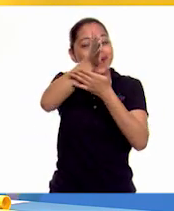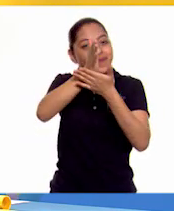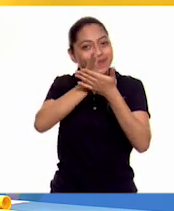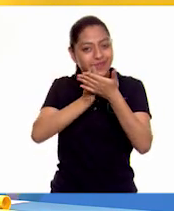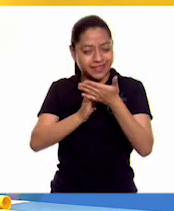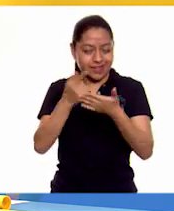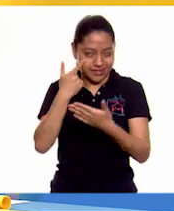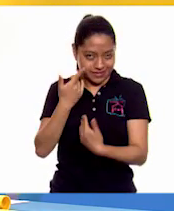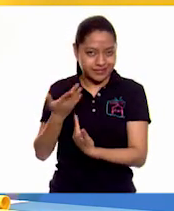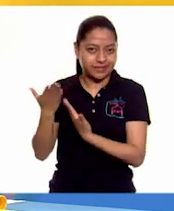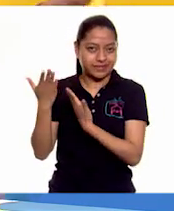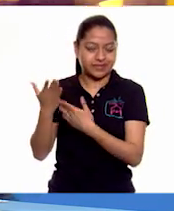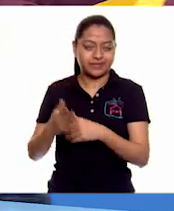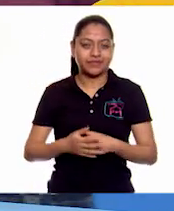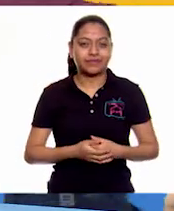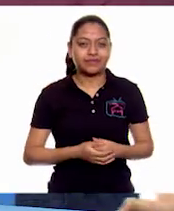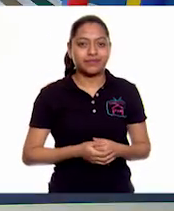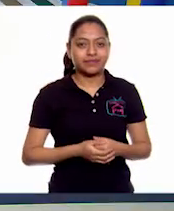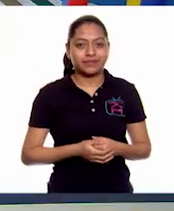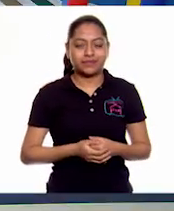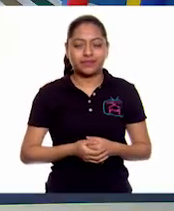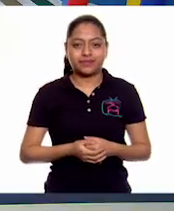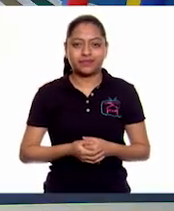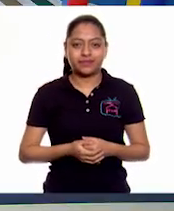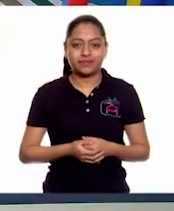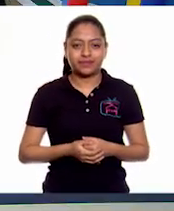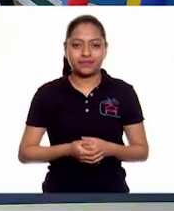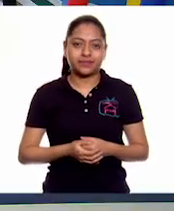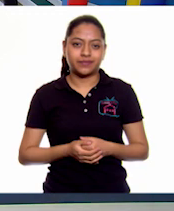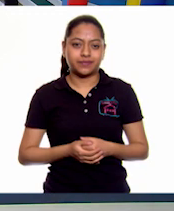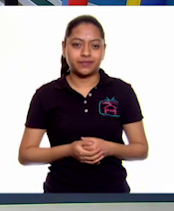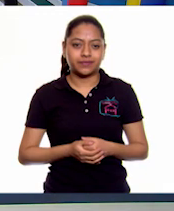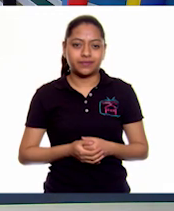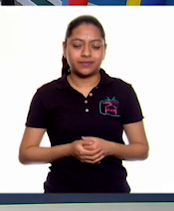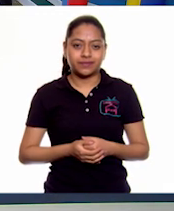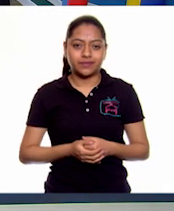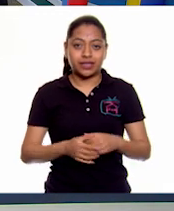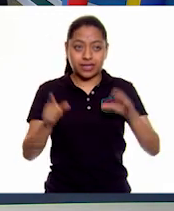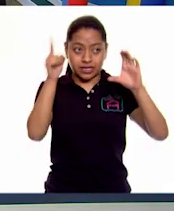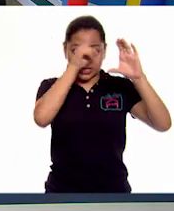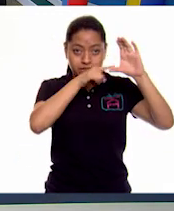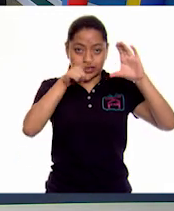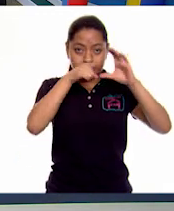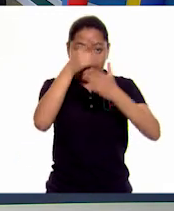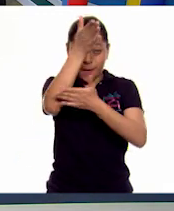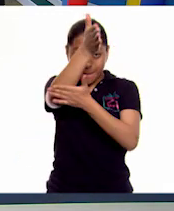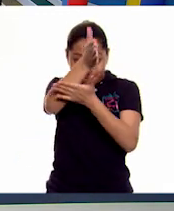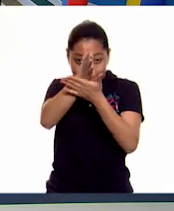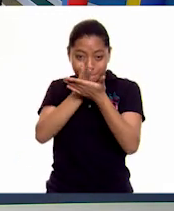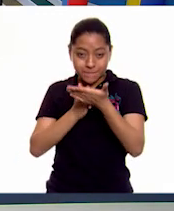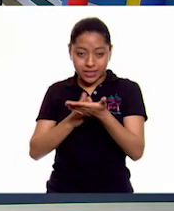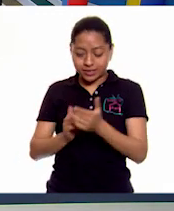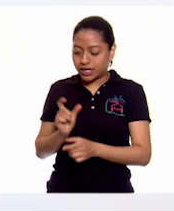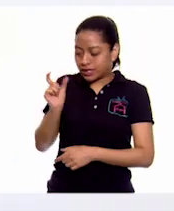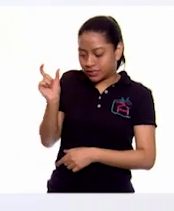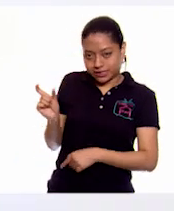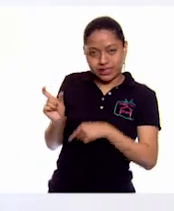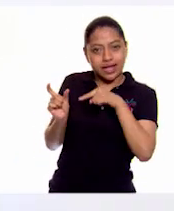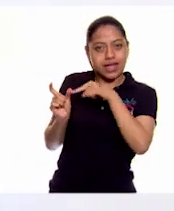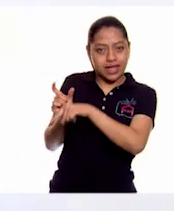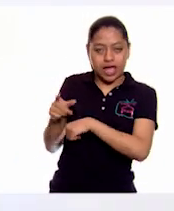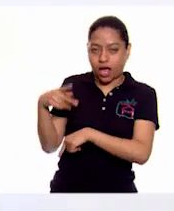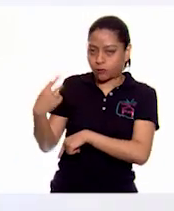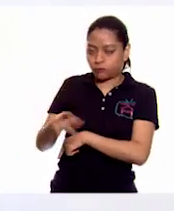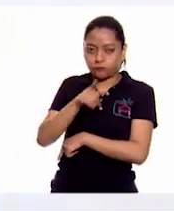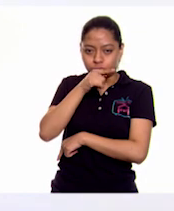Y observa qué es lo que pasa. Aquí tenemos medio círculo. Que sería para el mío, para mi gallito. Así